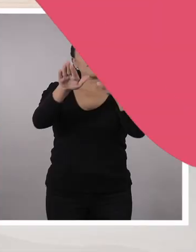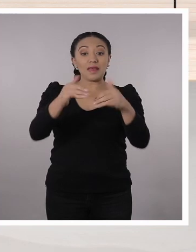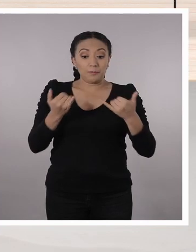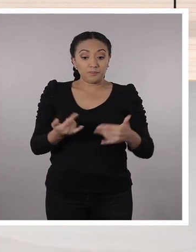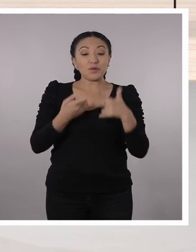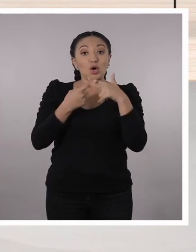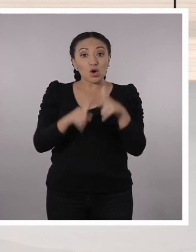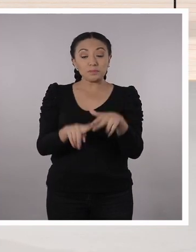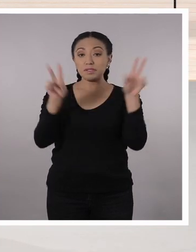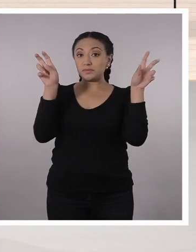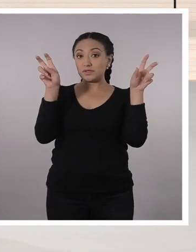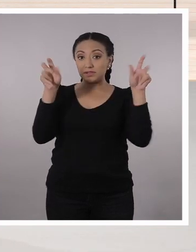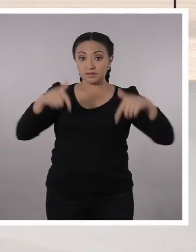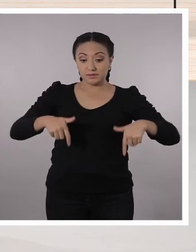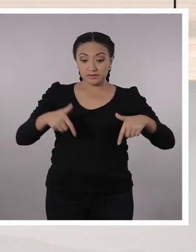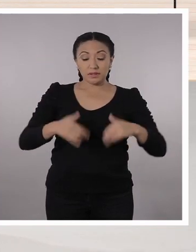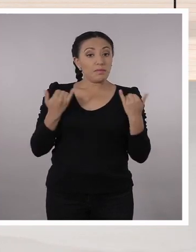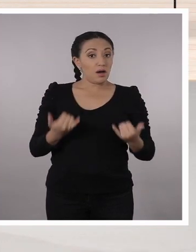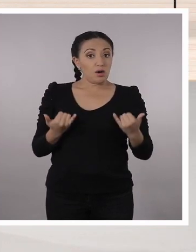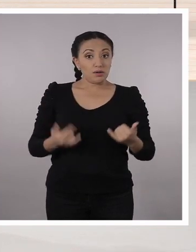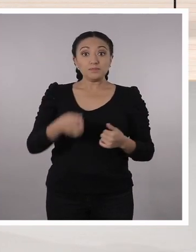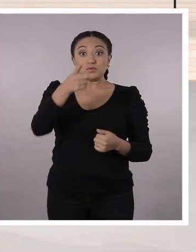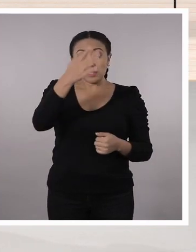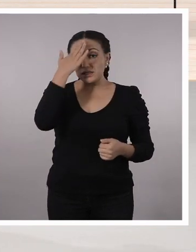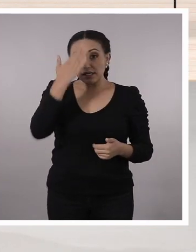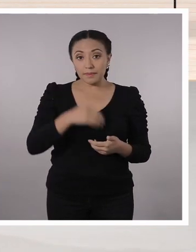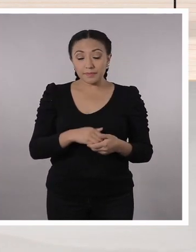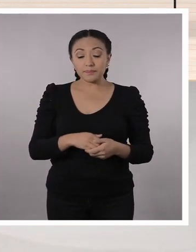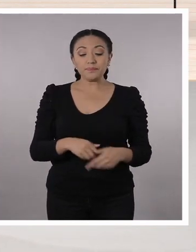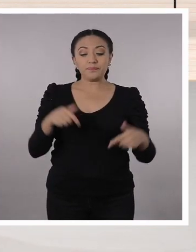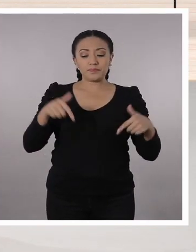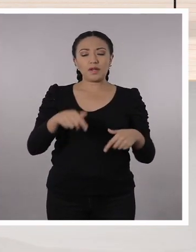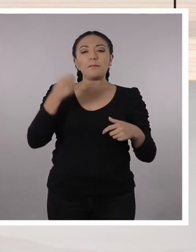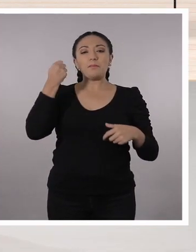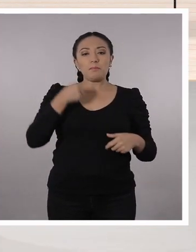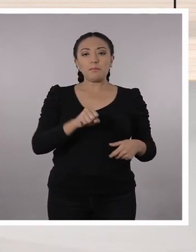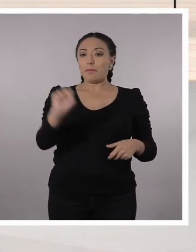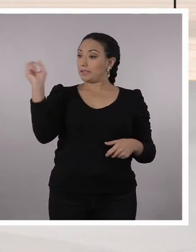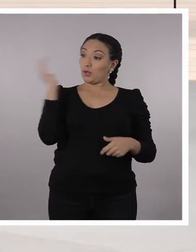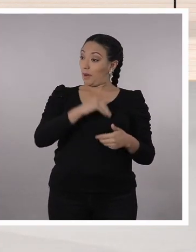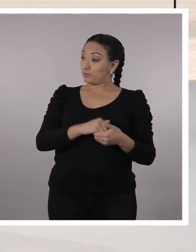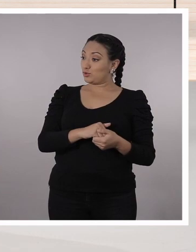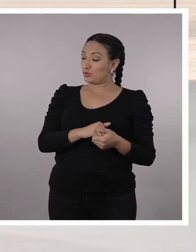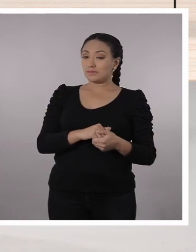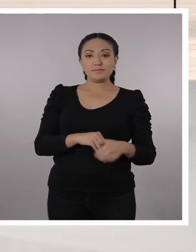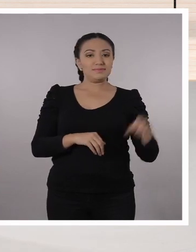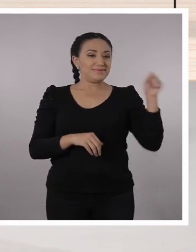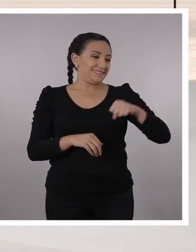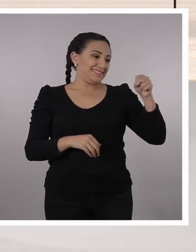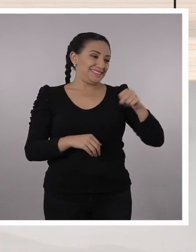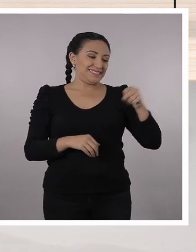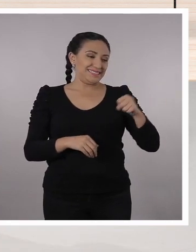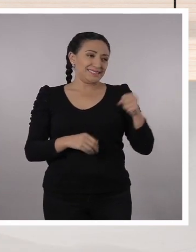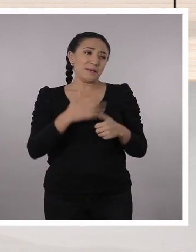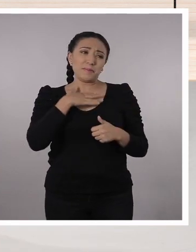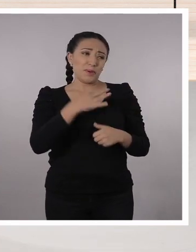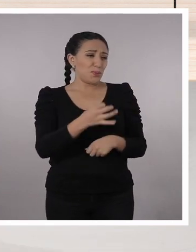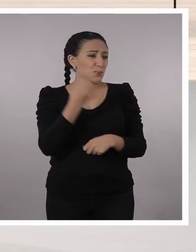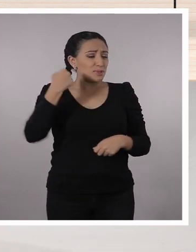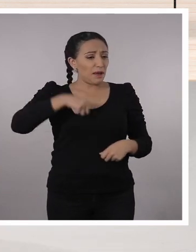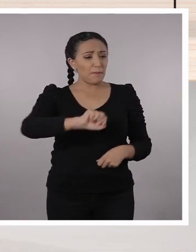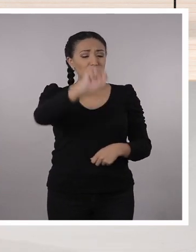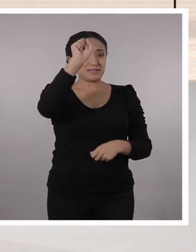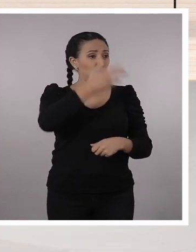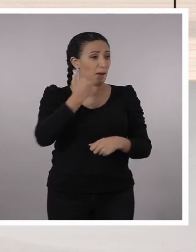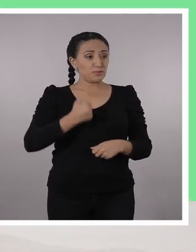Chicos y chicas, empezamos con el tema del programa de hoy. ¿Y saben qué? Vamos a hacerlo viajando. Nelly, ¿qué te parece? Viajando. A mí me encanta viajar,